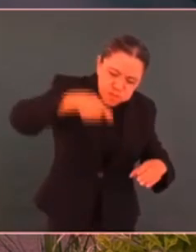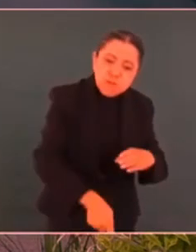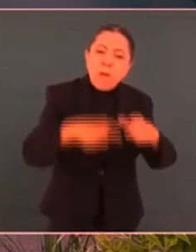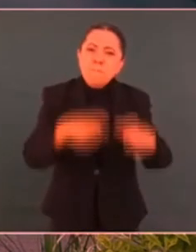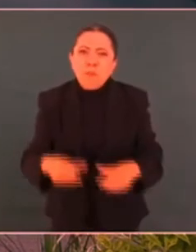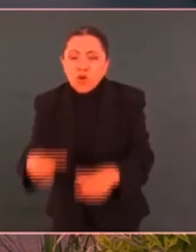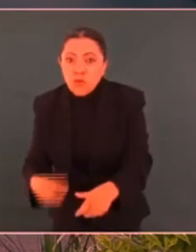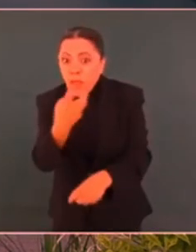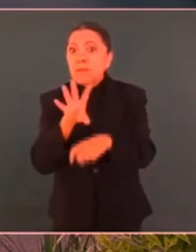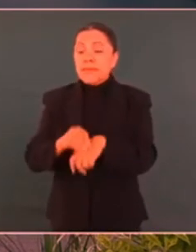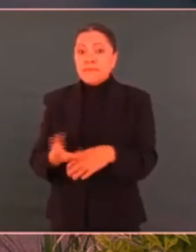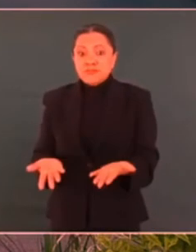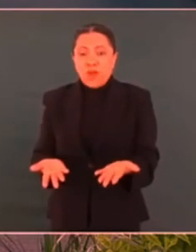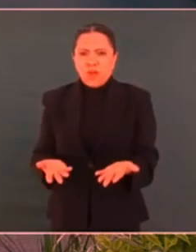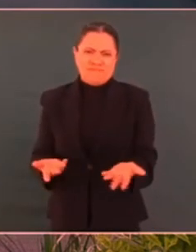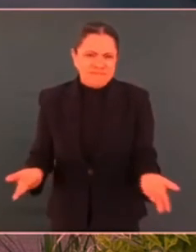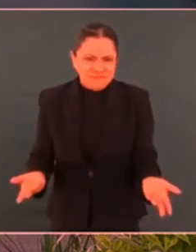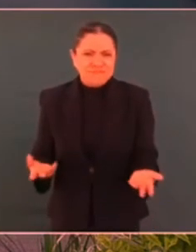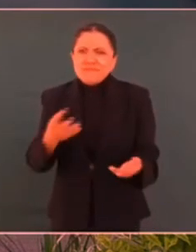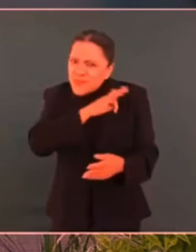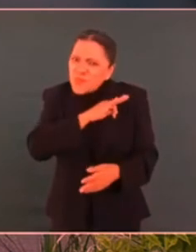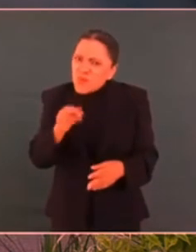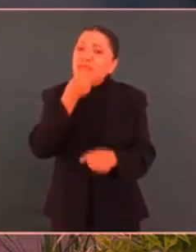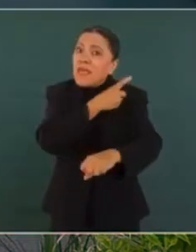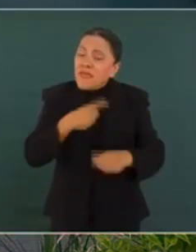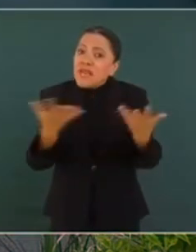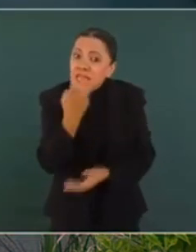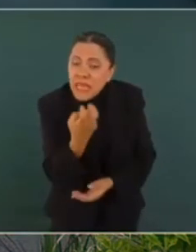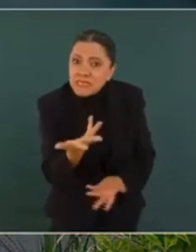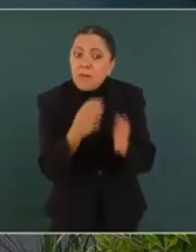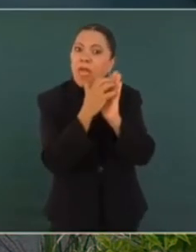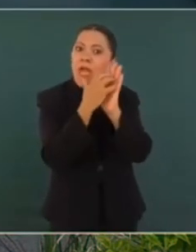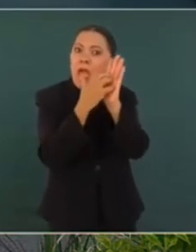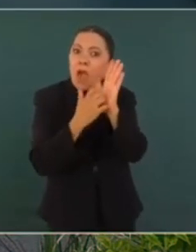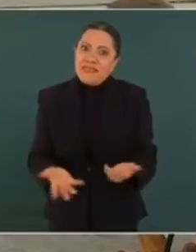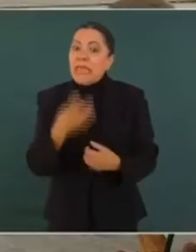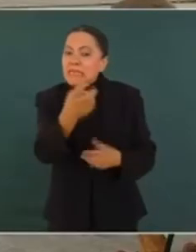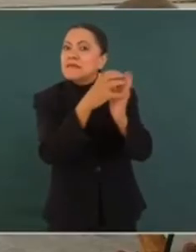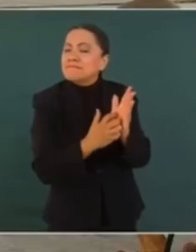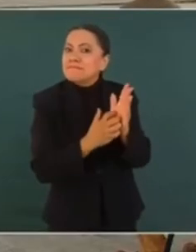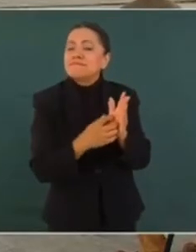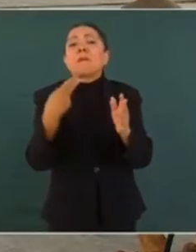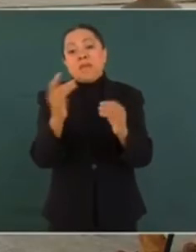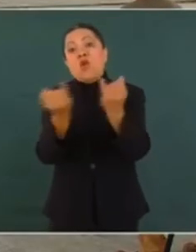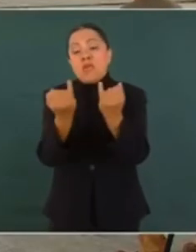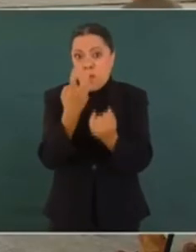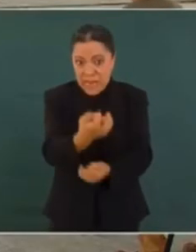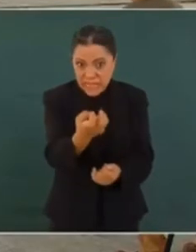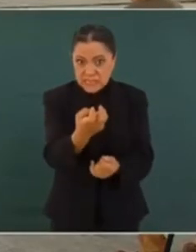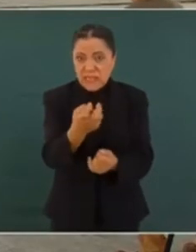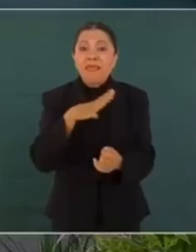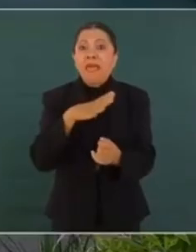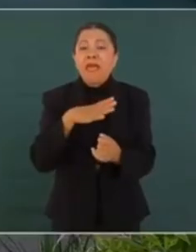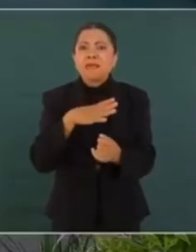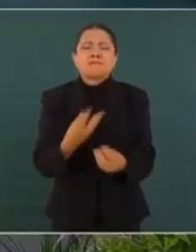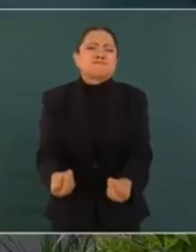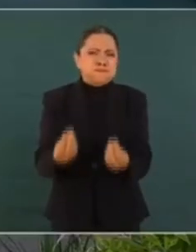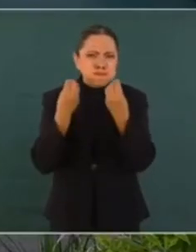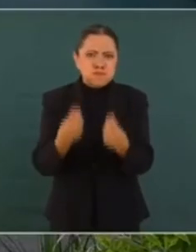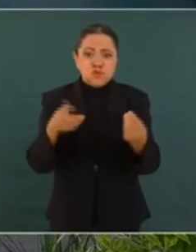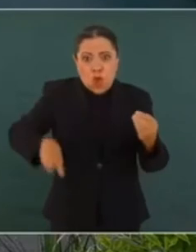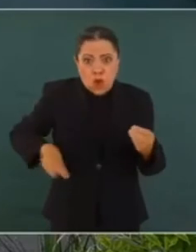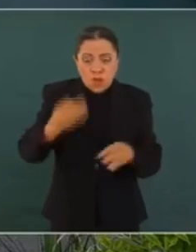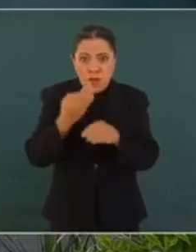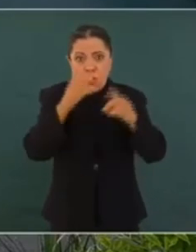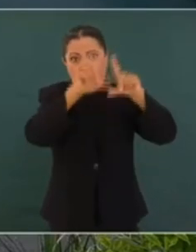¿Qué no puede la Secretaría de Energía atender eso y ahorrarnos todo esto? Pero así como este organismo, repito, son cientos en el